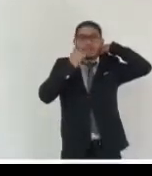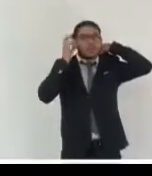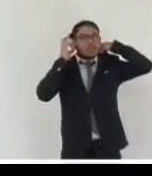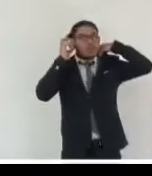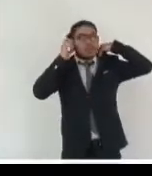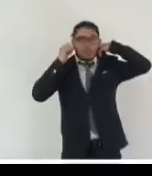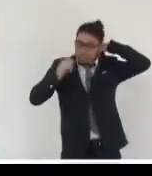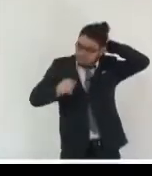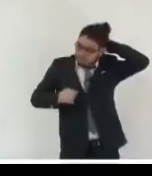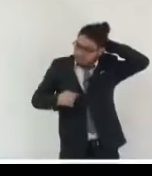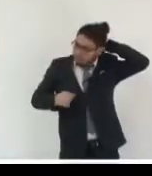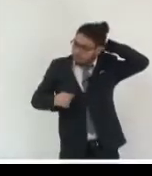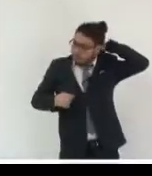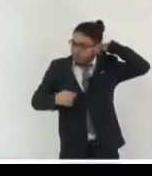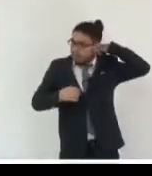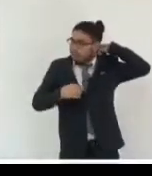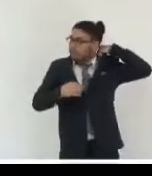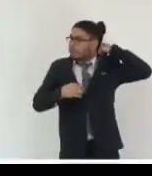Para ahorrar el tiempo,